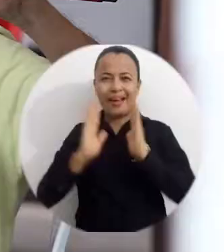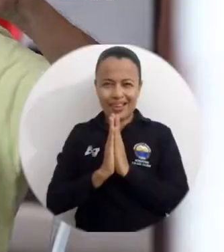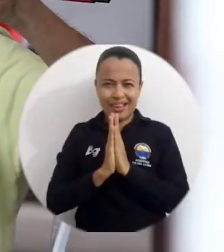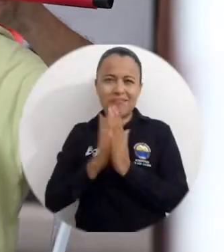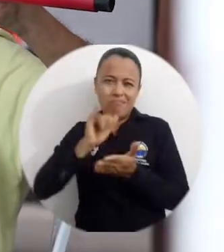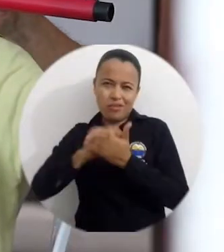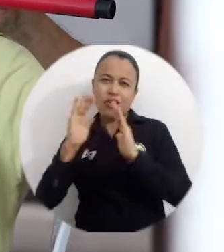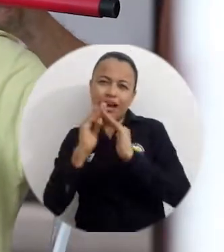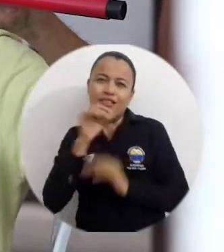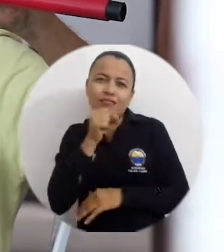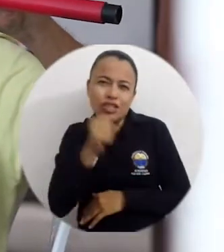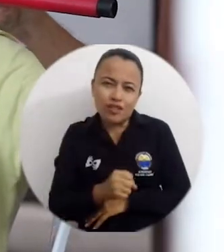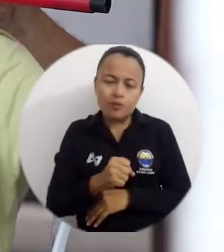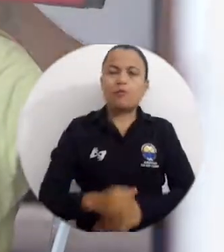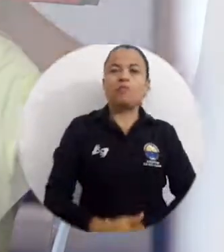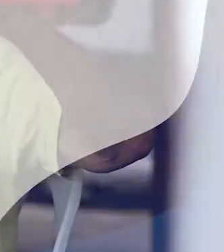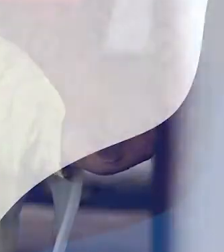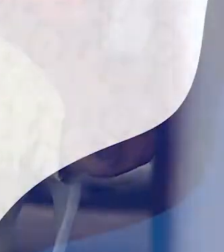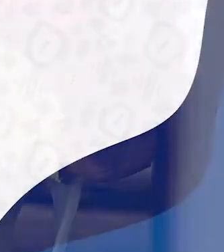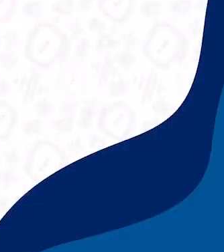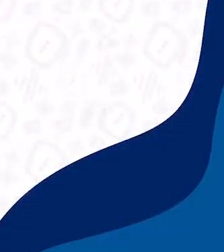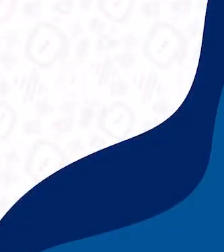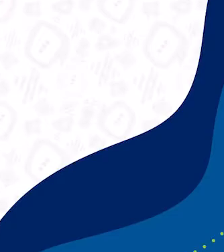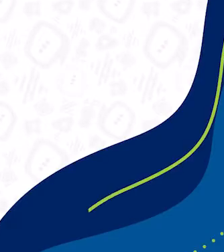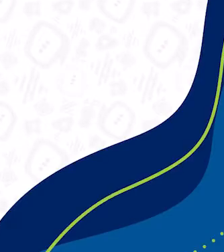María, más conocido como El Asilo.